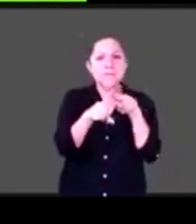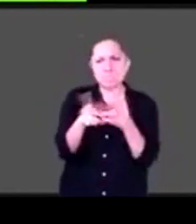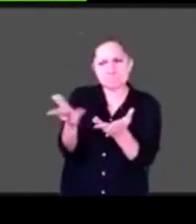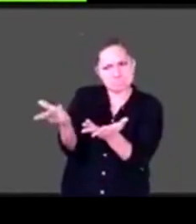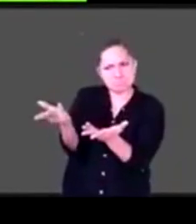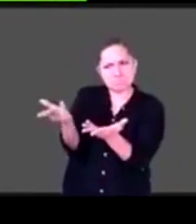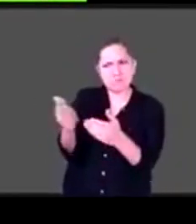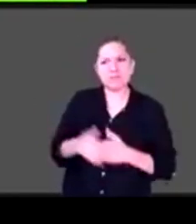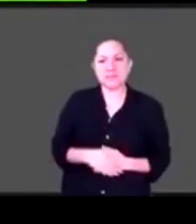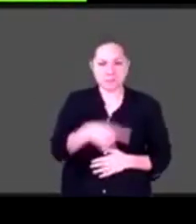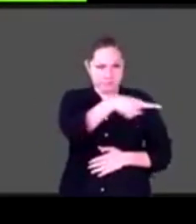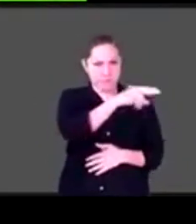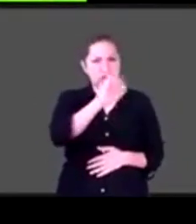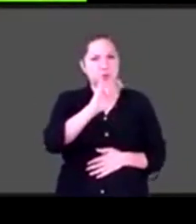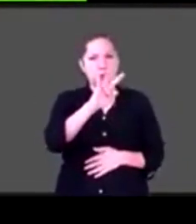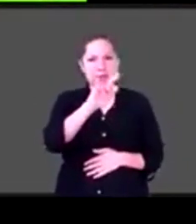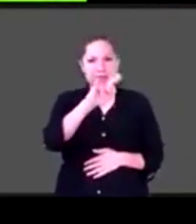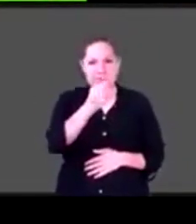Juventino, vámonos.